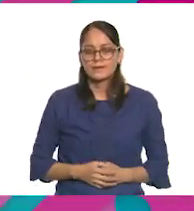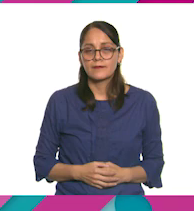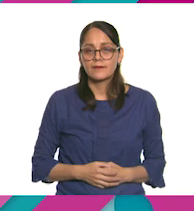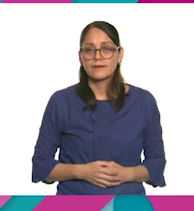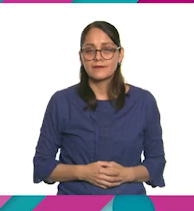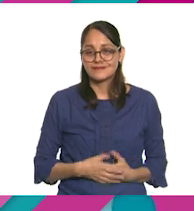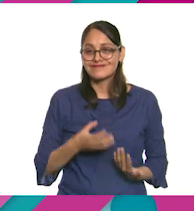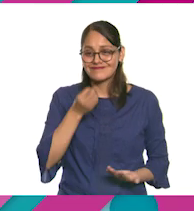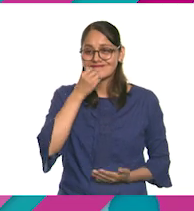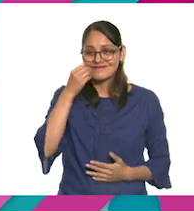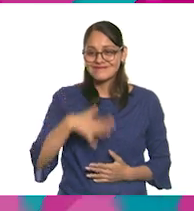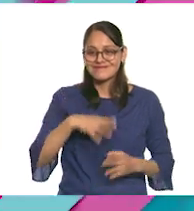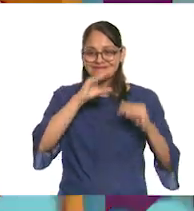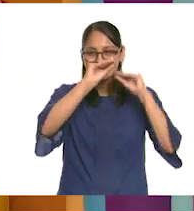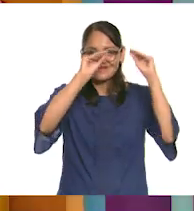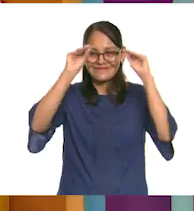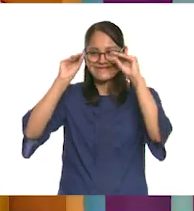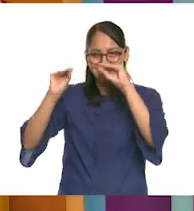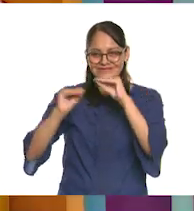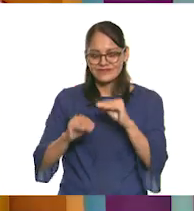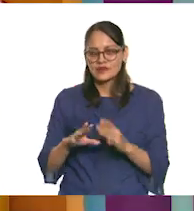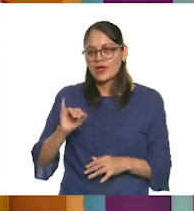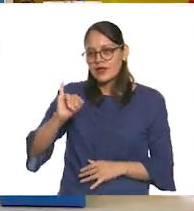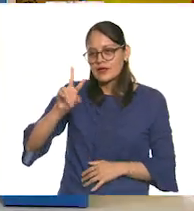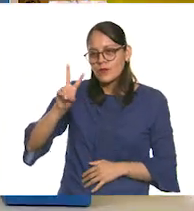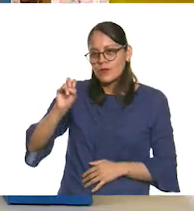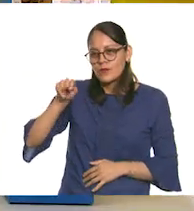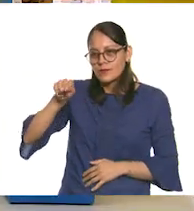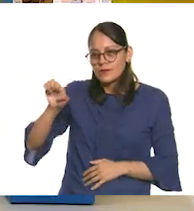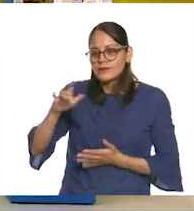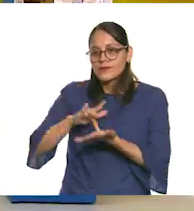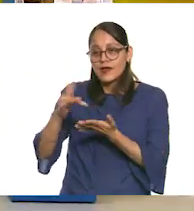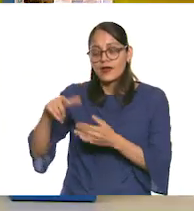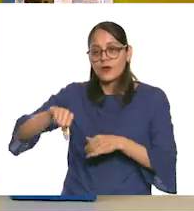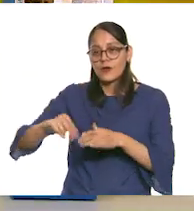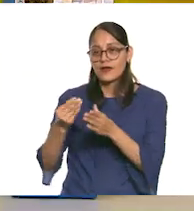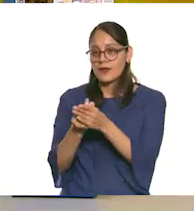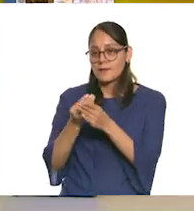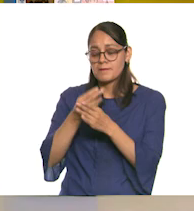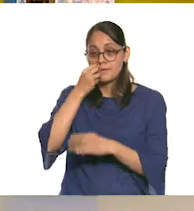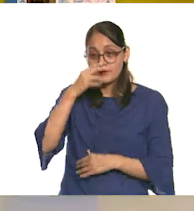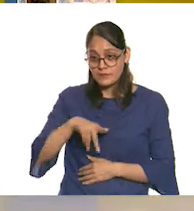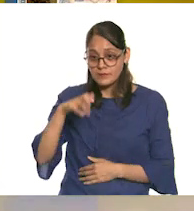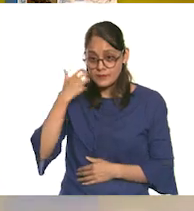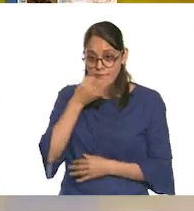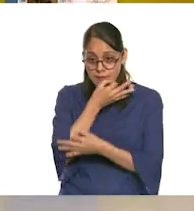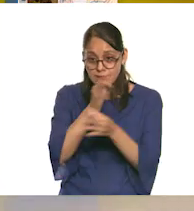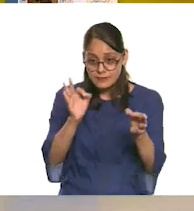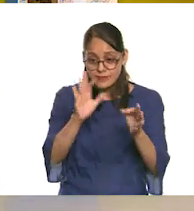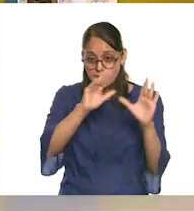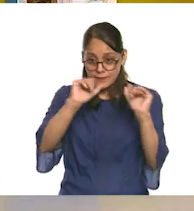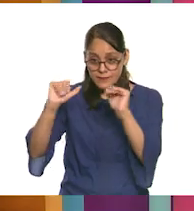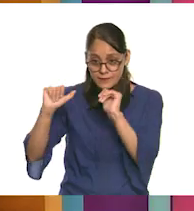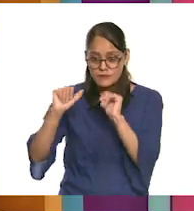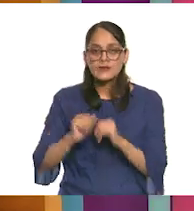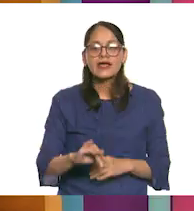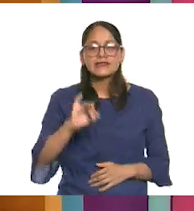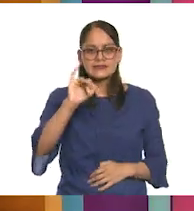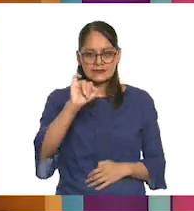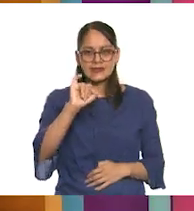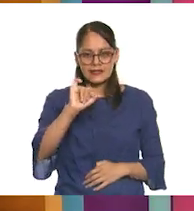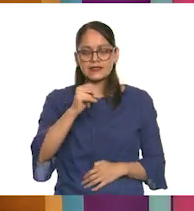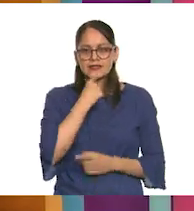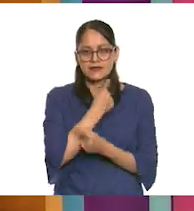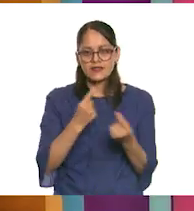Padrísima nuestra instalación, Eri. Ivonne, muchísimas gracias. Una clase maravillosa. ¿Quieres despedirte de las niñas y los niños? Sí, solamente